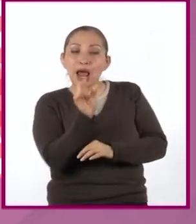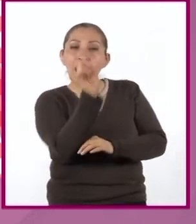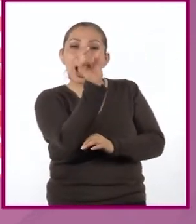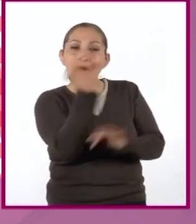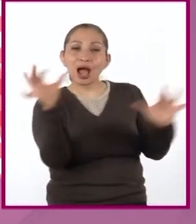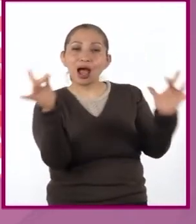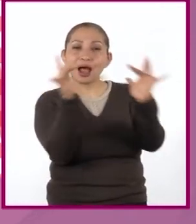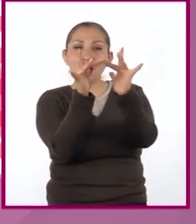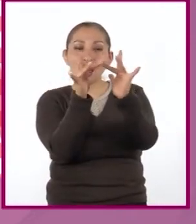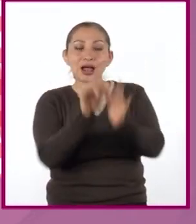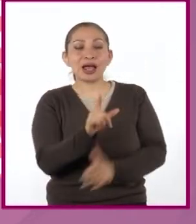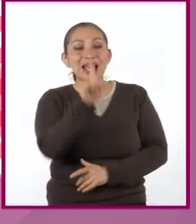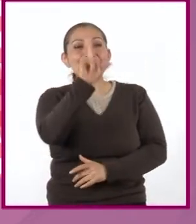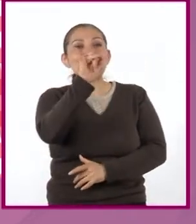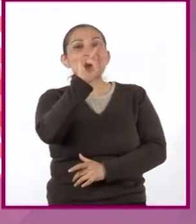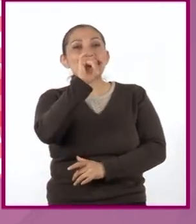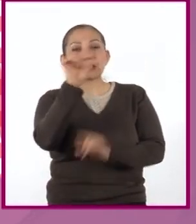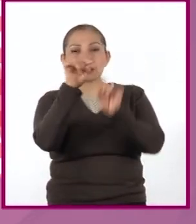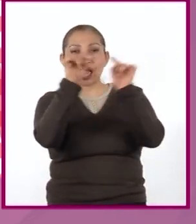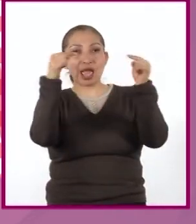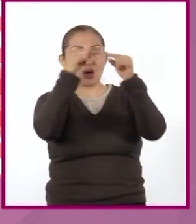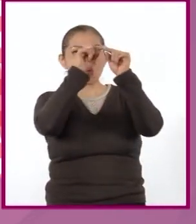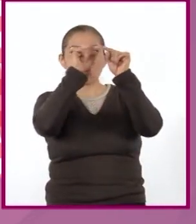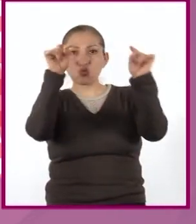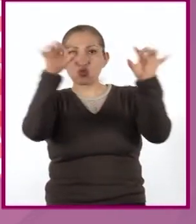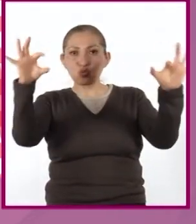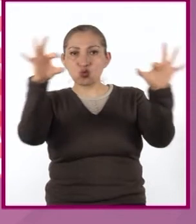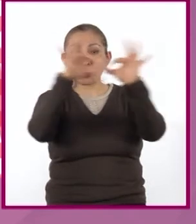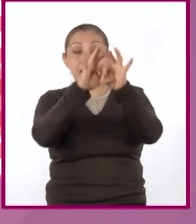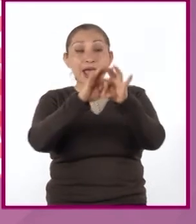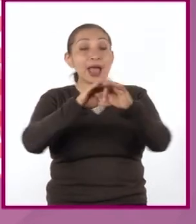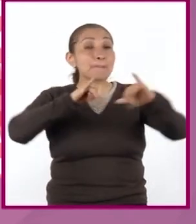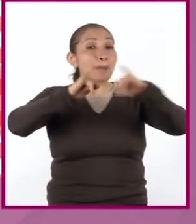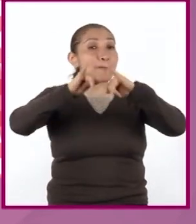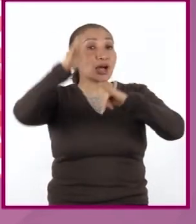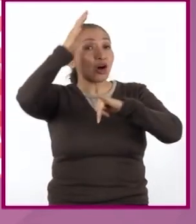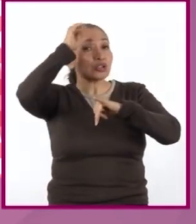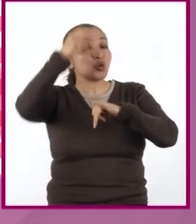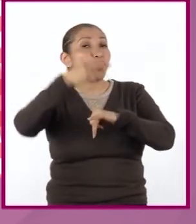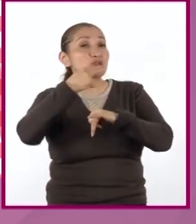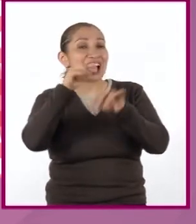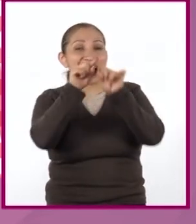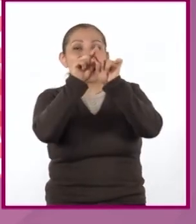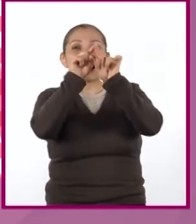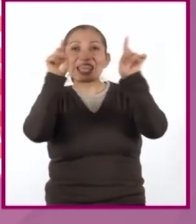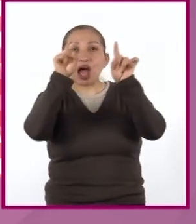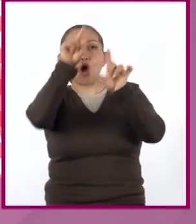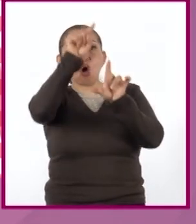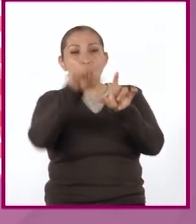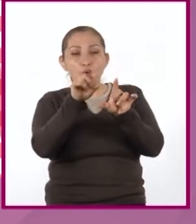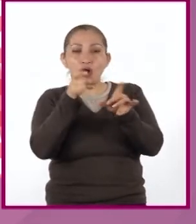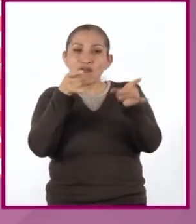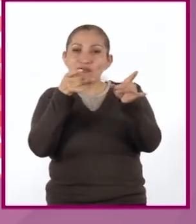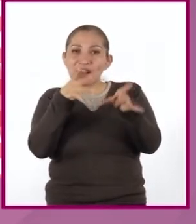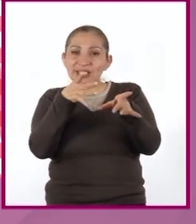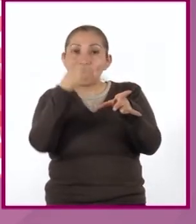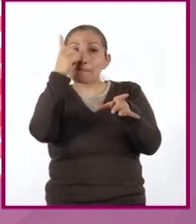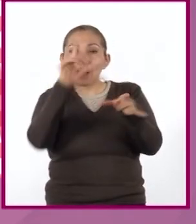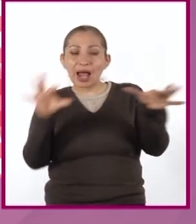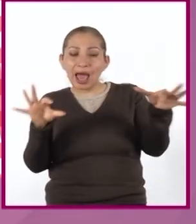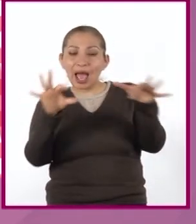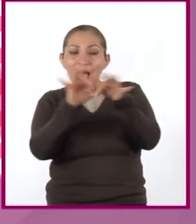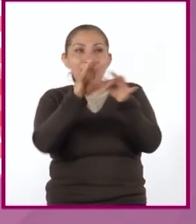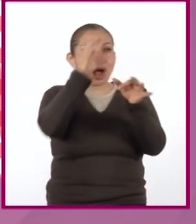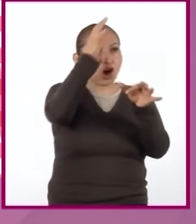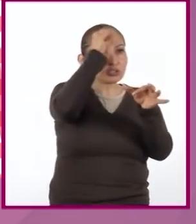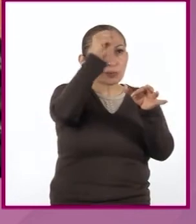y líneas de unión. Por lo regular, en los mapas conceptuales se utilizan líneas o flechas para unir los diferentes